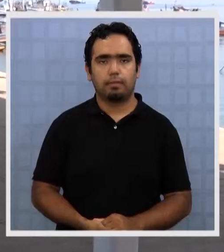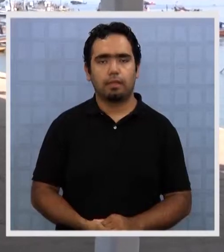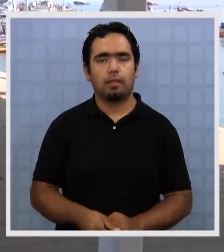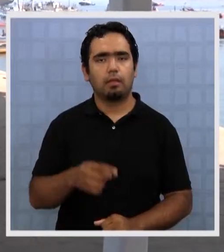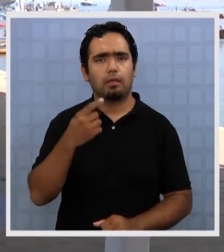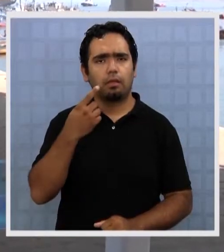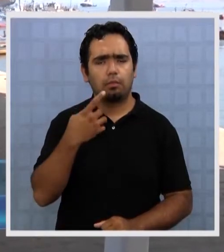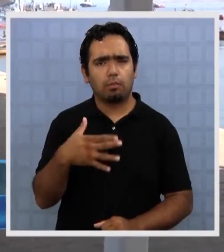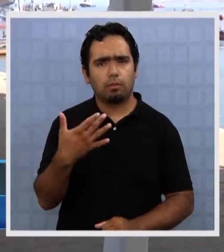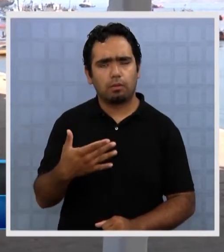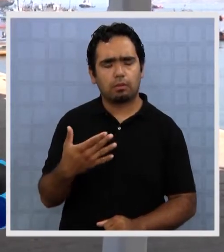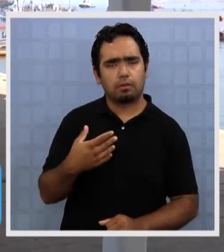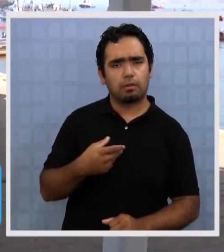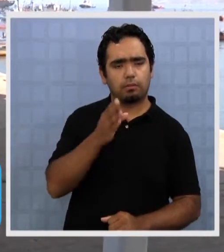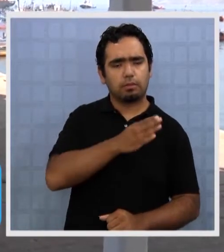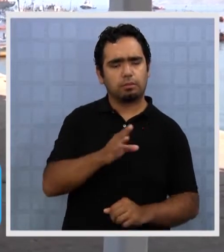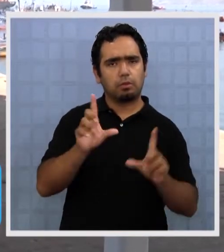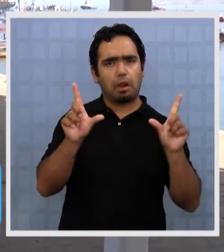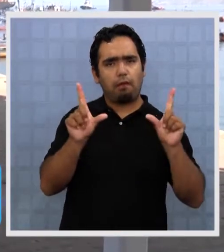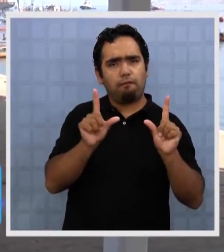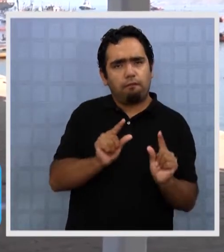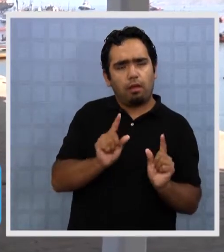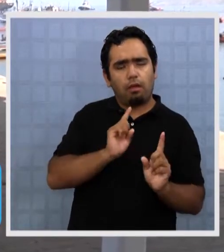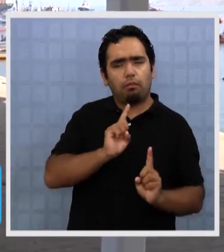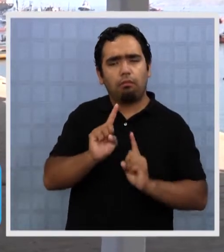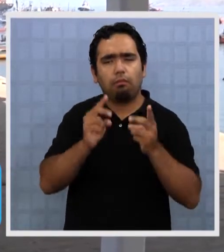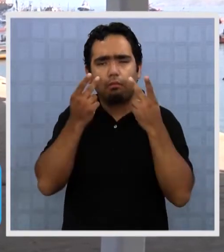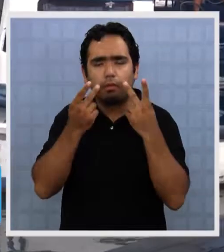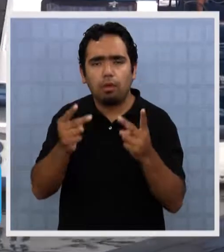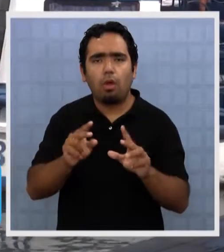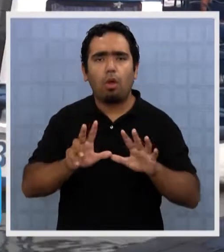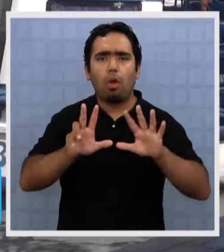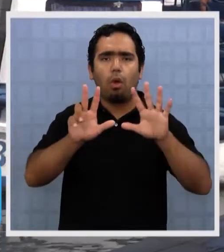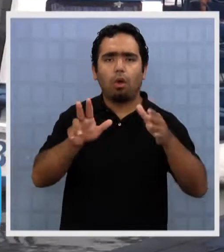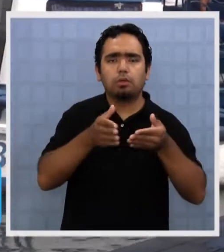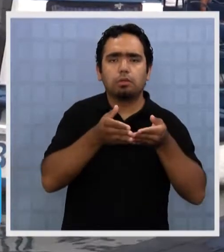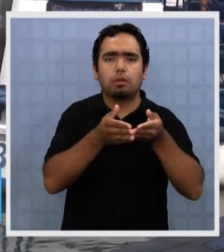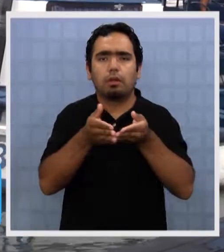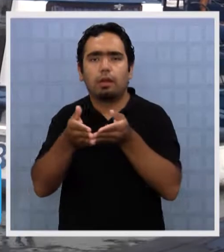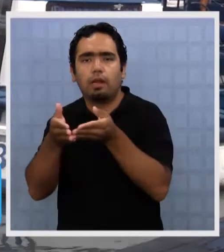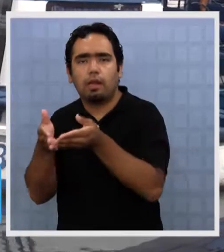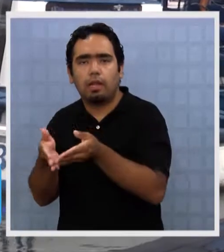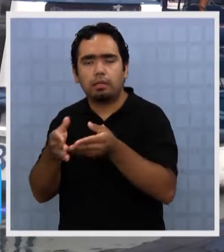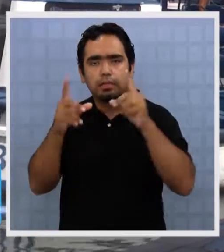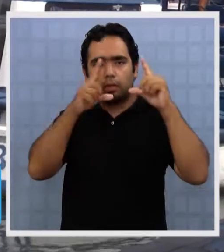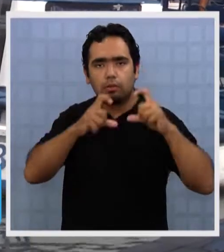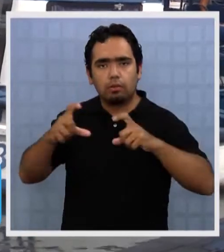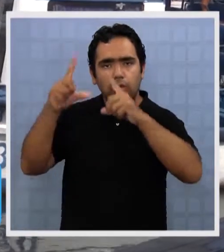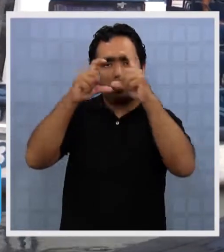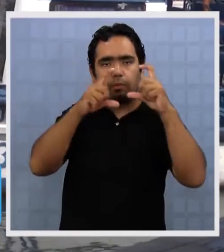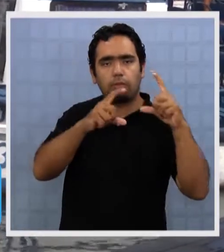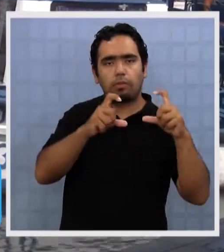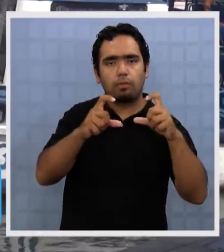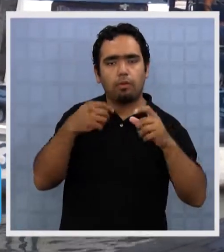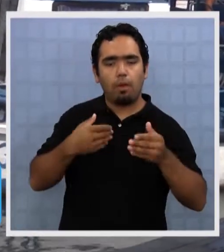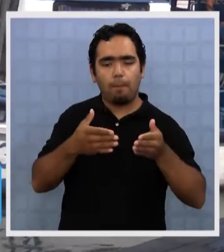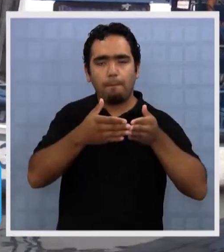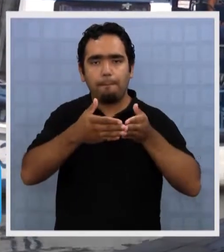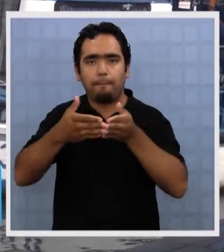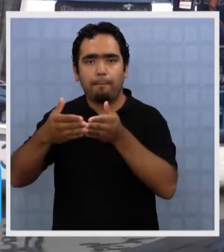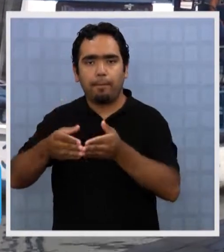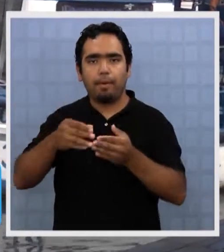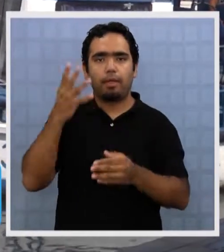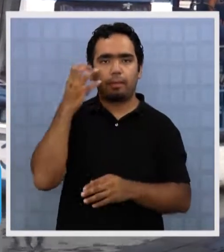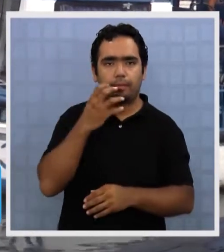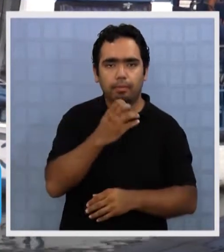Una importante baja de visitantes registraron durante el mes de enero las ocho lanchas de turismo del Muelle Prat. Para la presidenta del